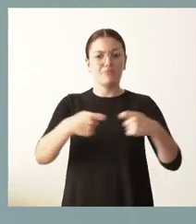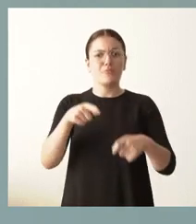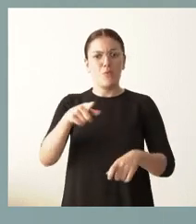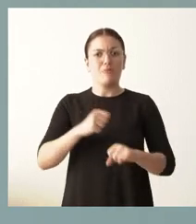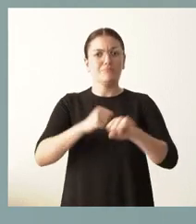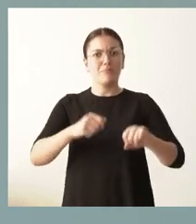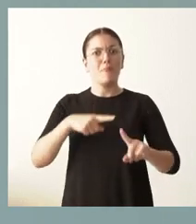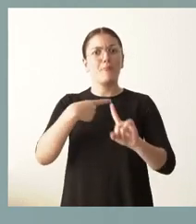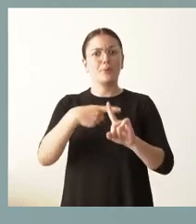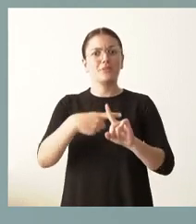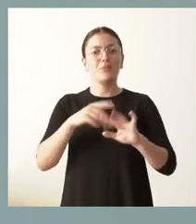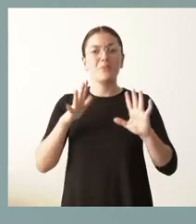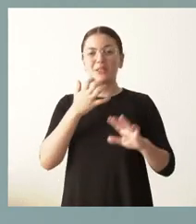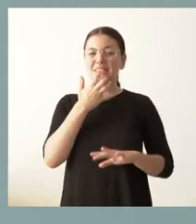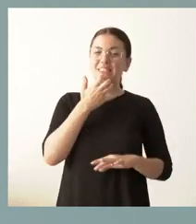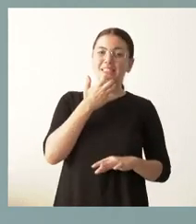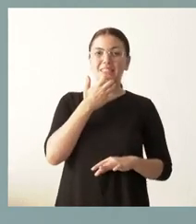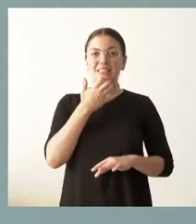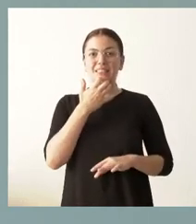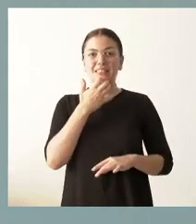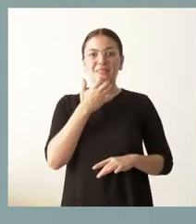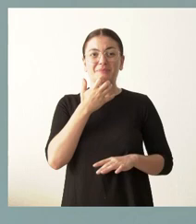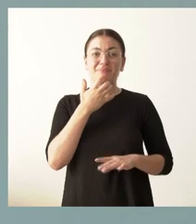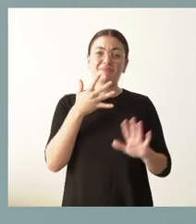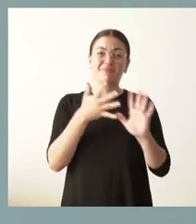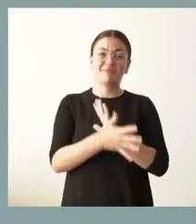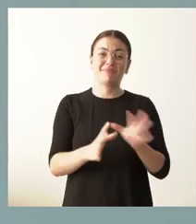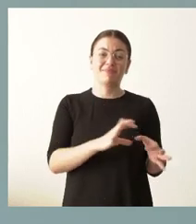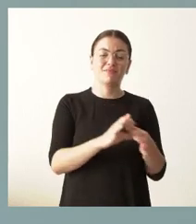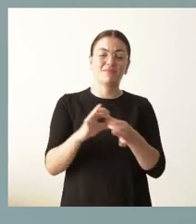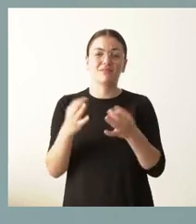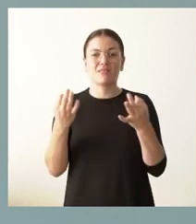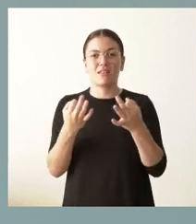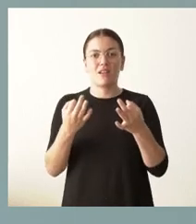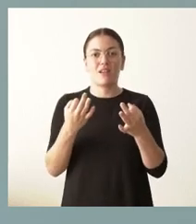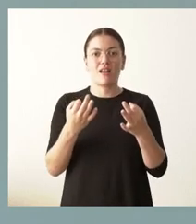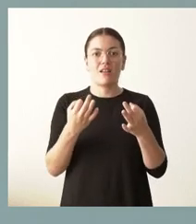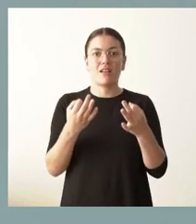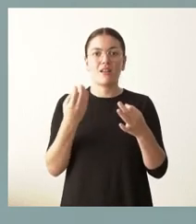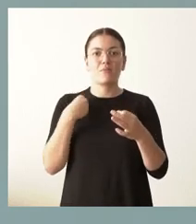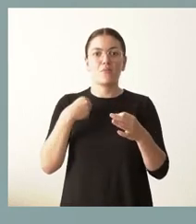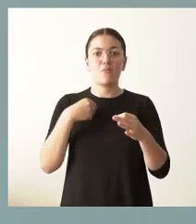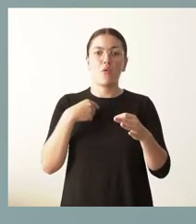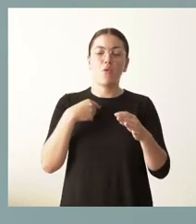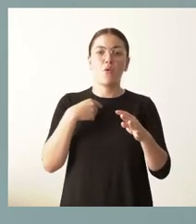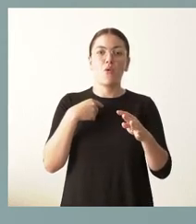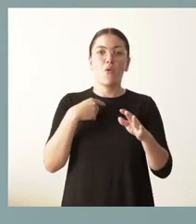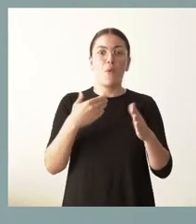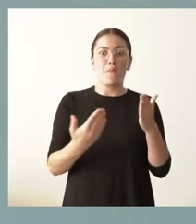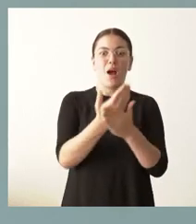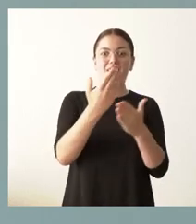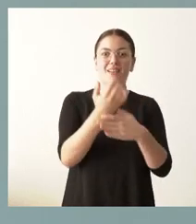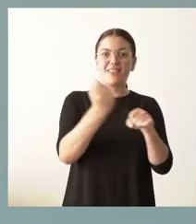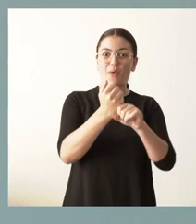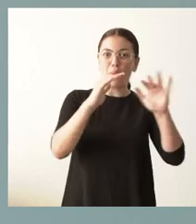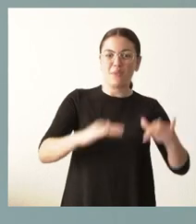Pero si esa autoconcertación viene aparejada de alguna disminución de la actividad de mañana, no era lo que queríamos. Y,